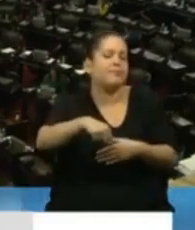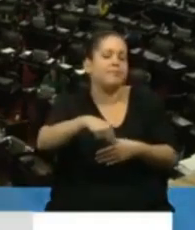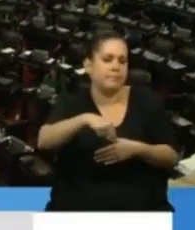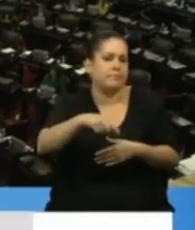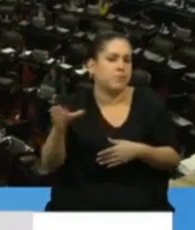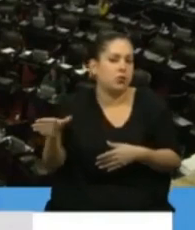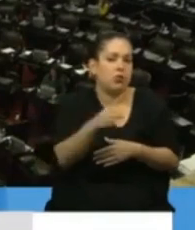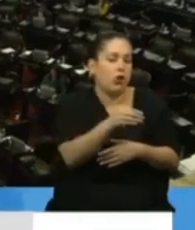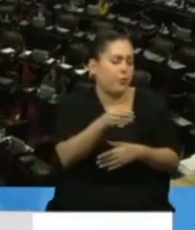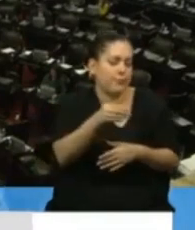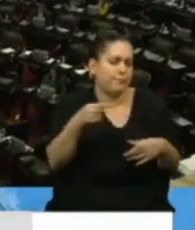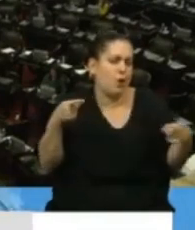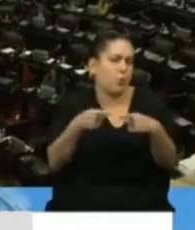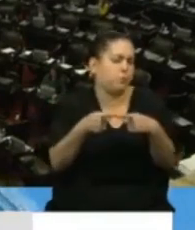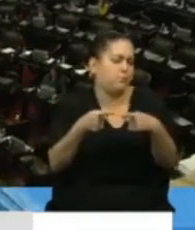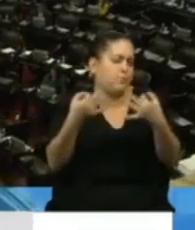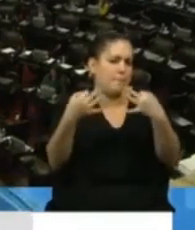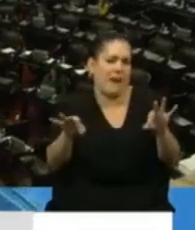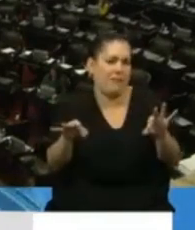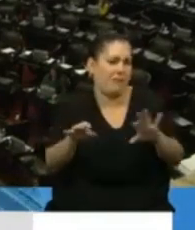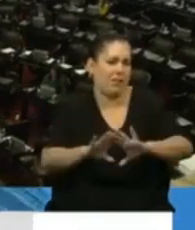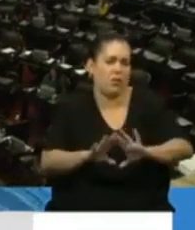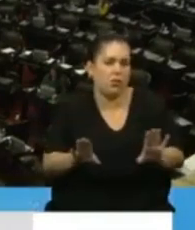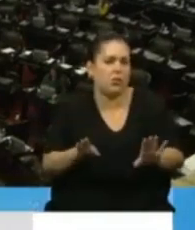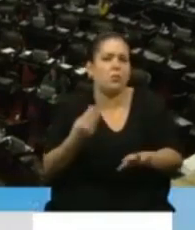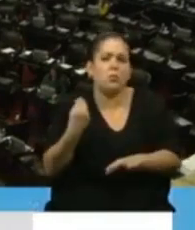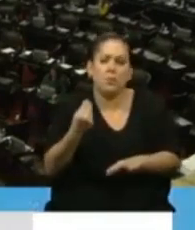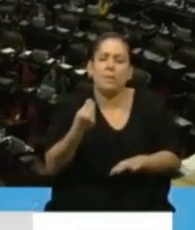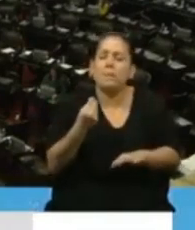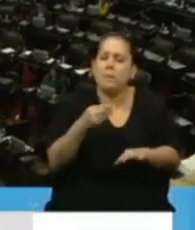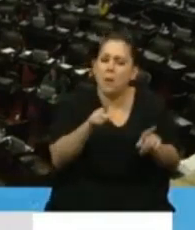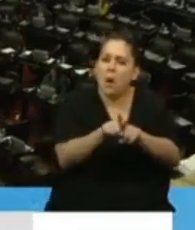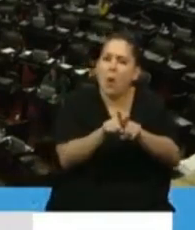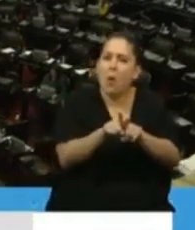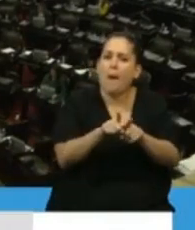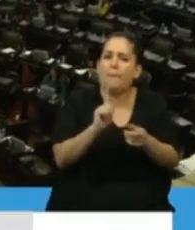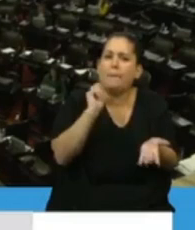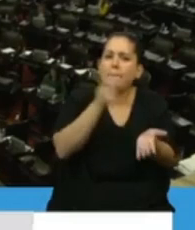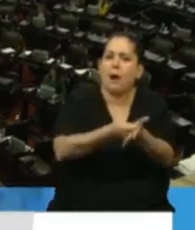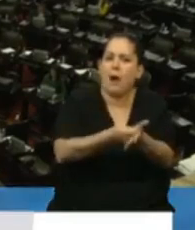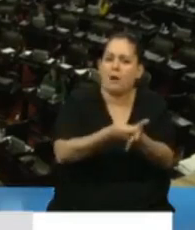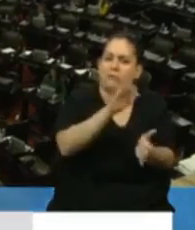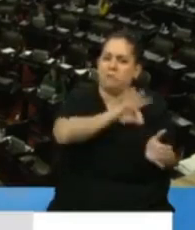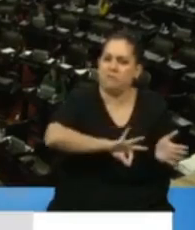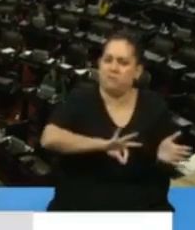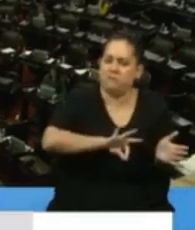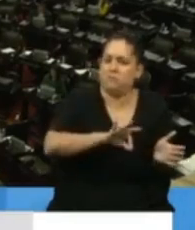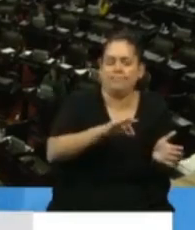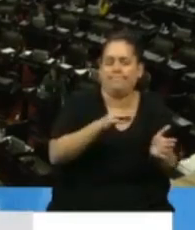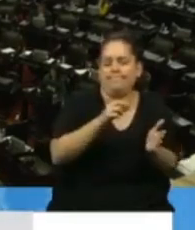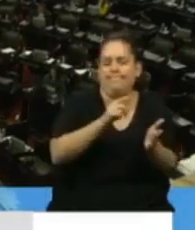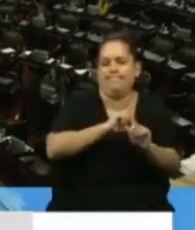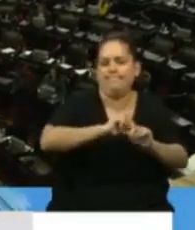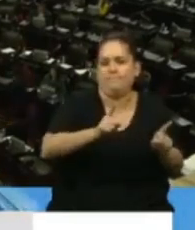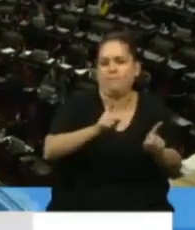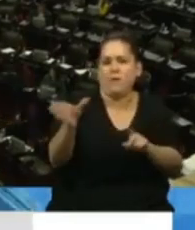perfectamente la posibilidad de eximir del pago de impuestos a las ganancias a todos los